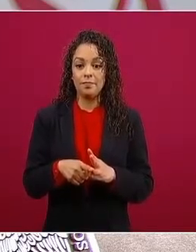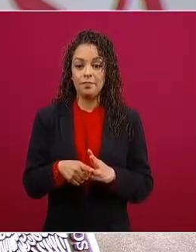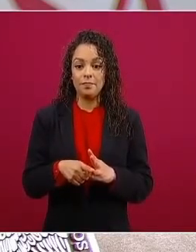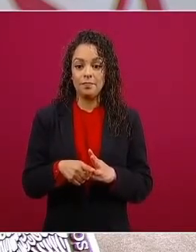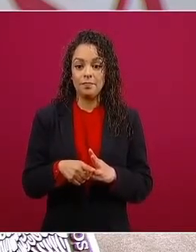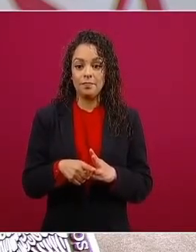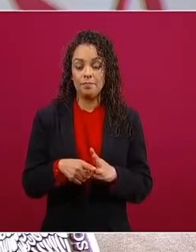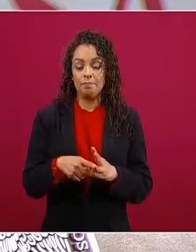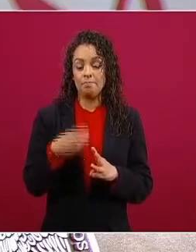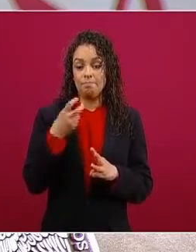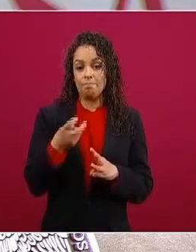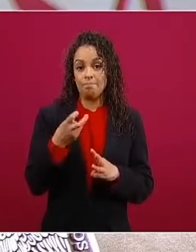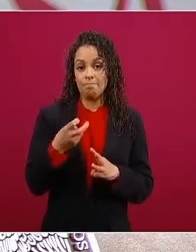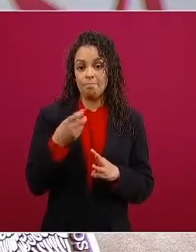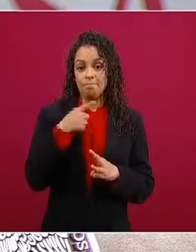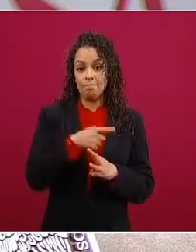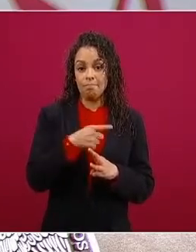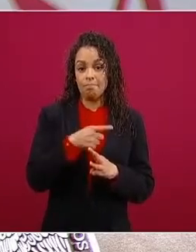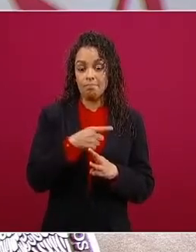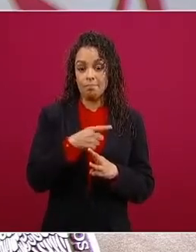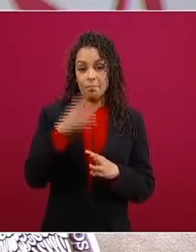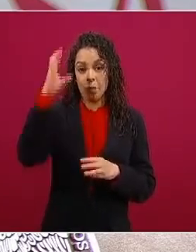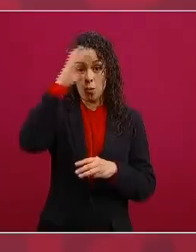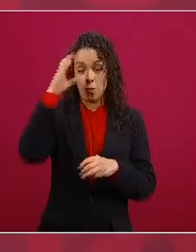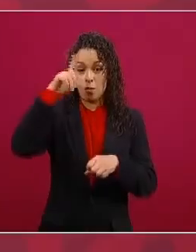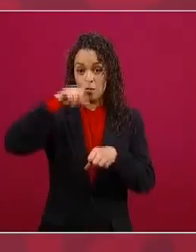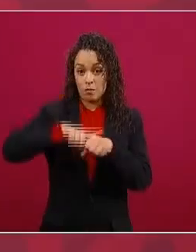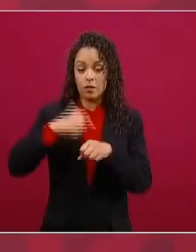como la cultura es más que la educación